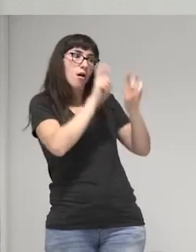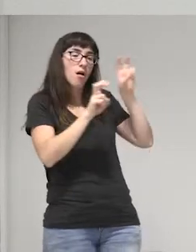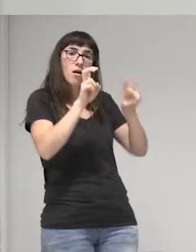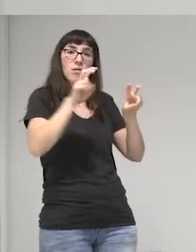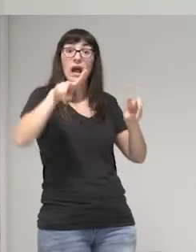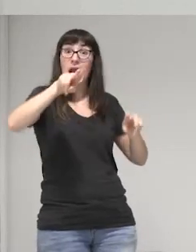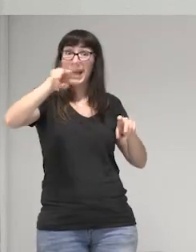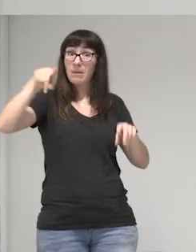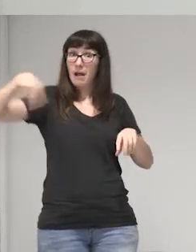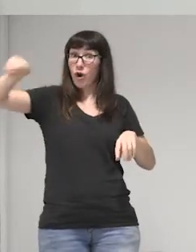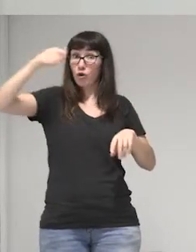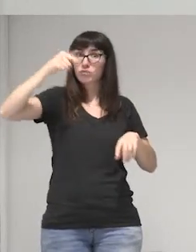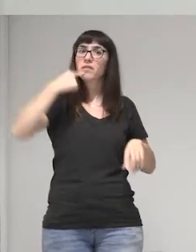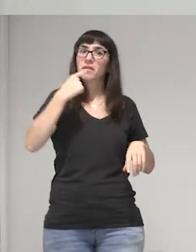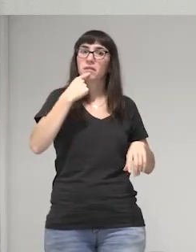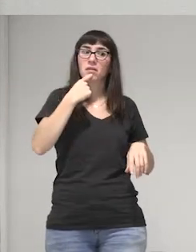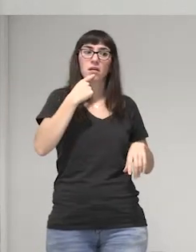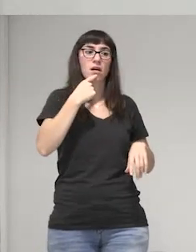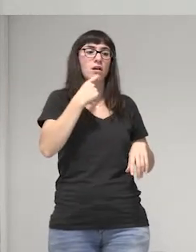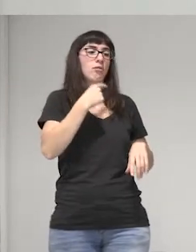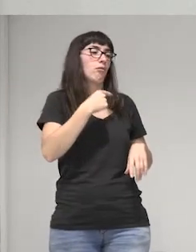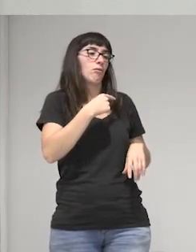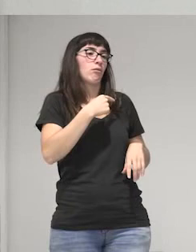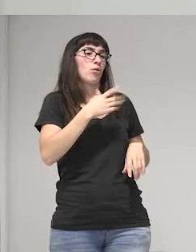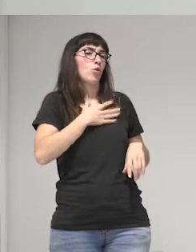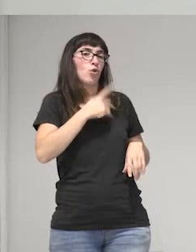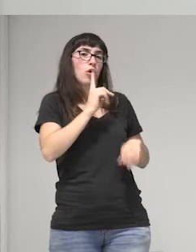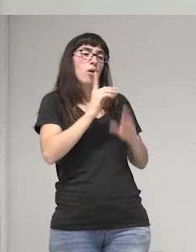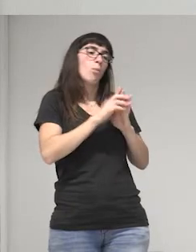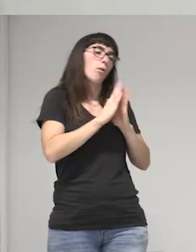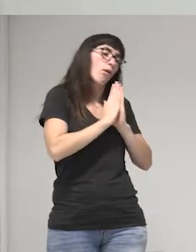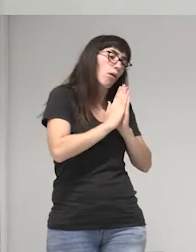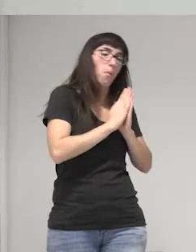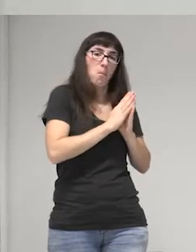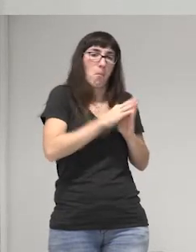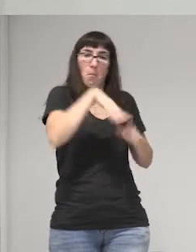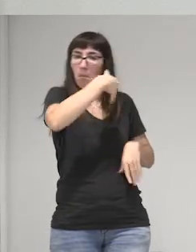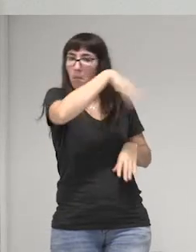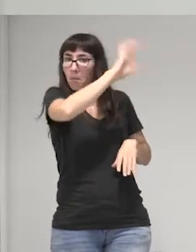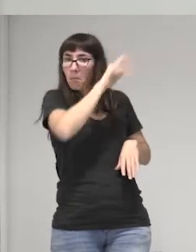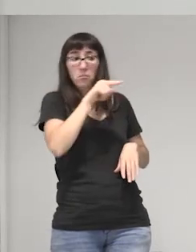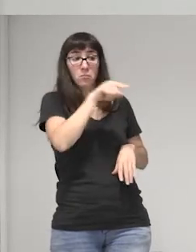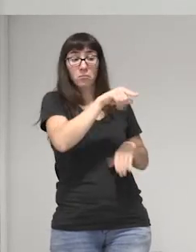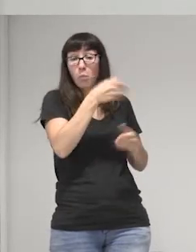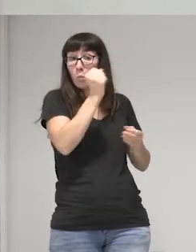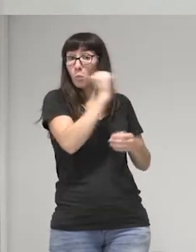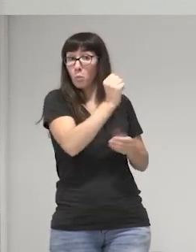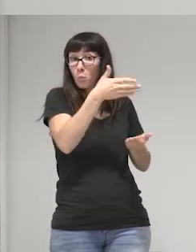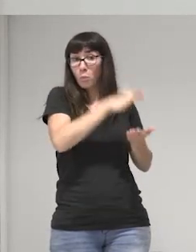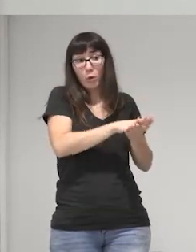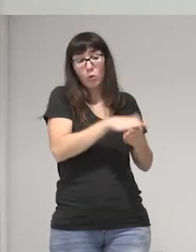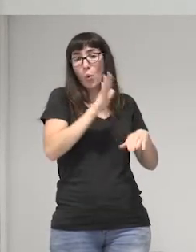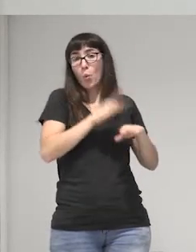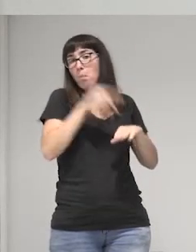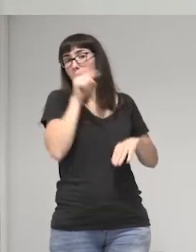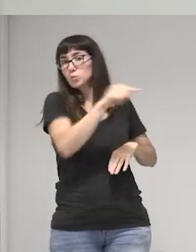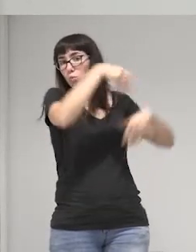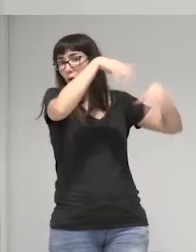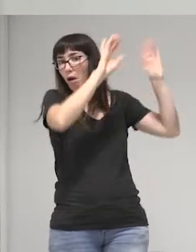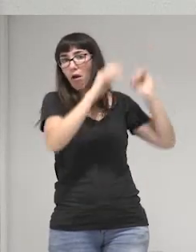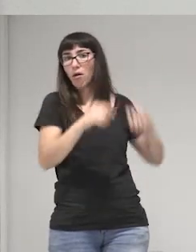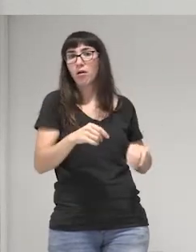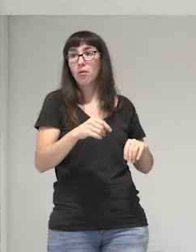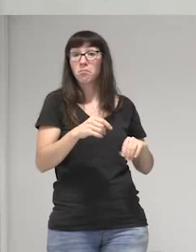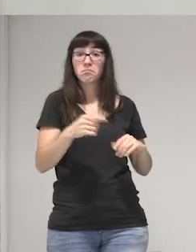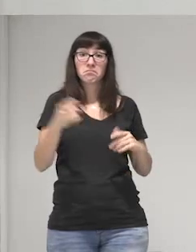lo que nos dijeron fue que que no querían velar la verdad que ella se había buscado eso y que pues que la enterraramos nos